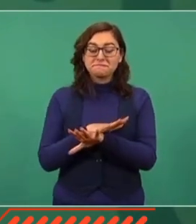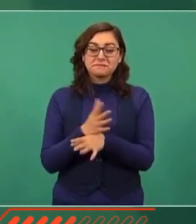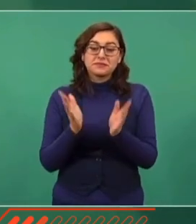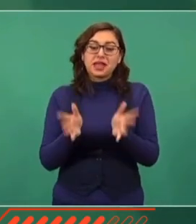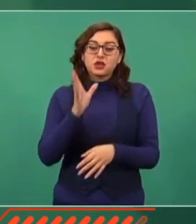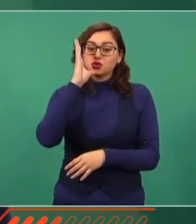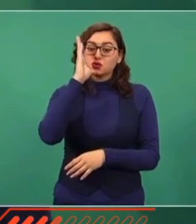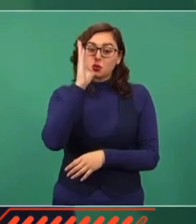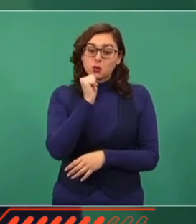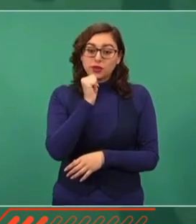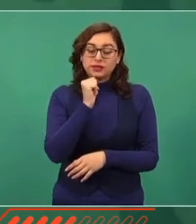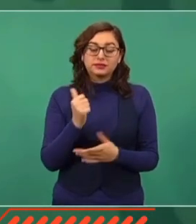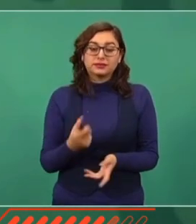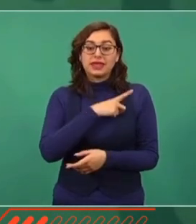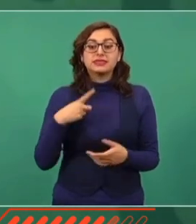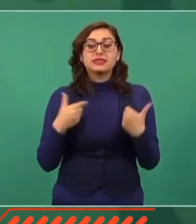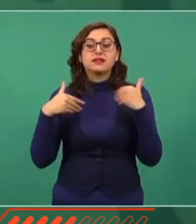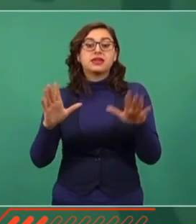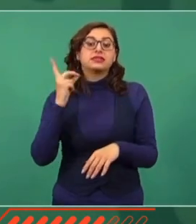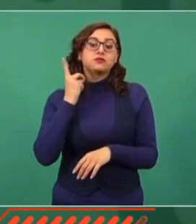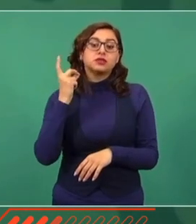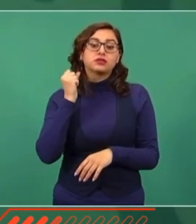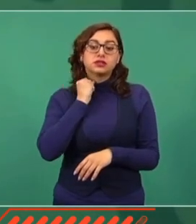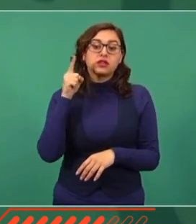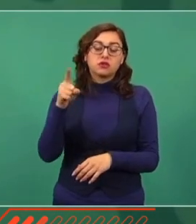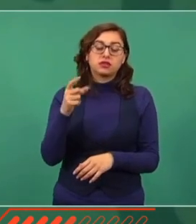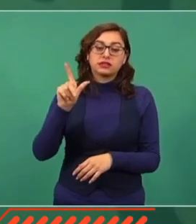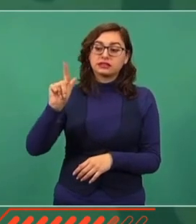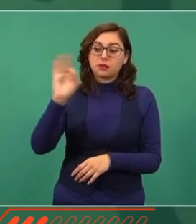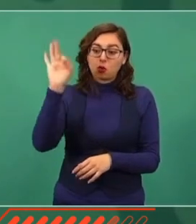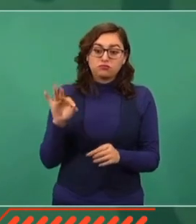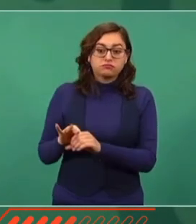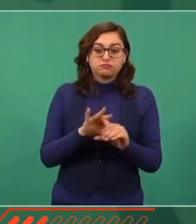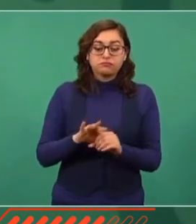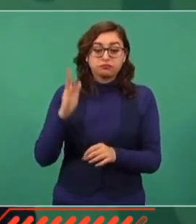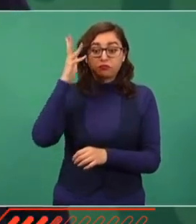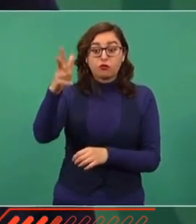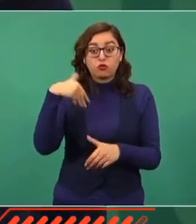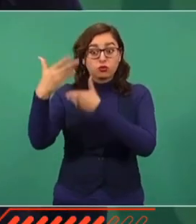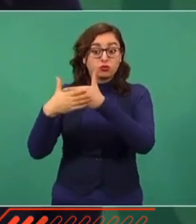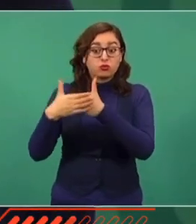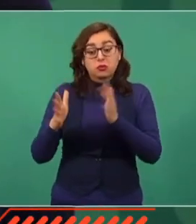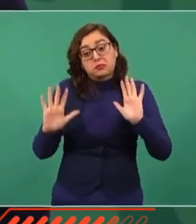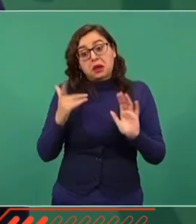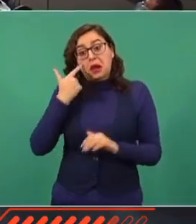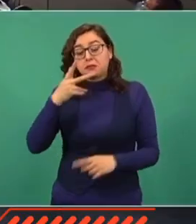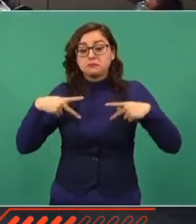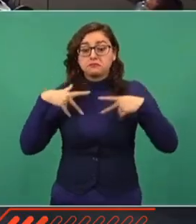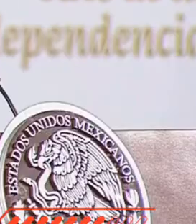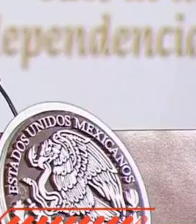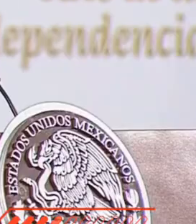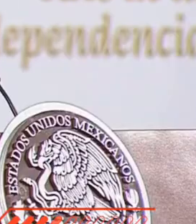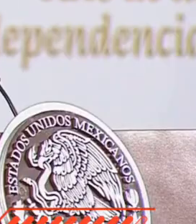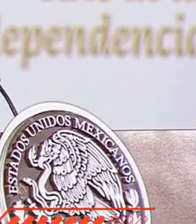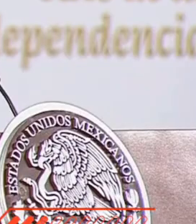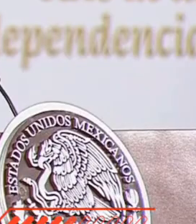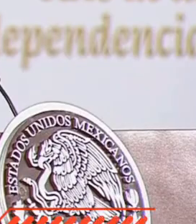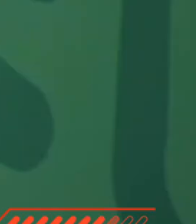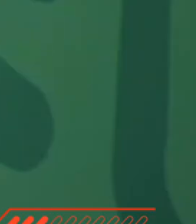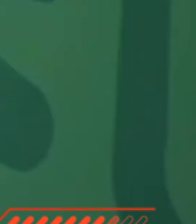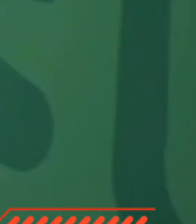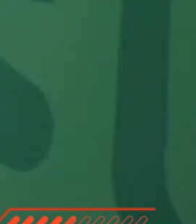tuviesen dos terceras partes de los legisladores y no se tiene. Y no espero que hacia adelante suceda, aunque el pueblo puede decidirlo. Hay que esperar.